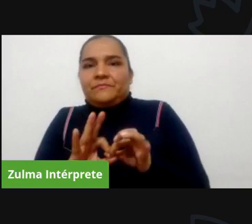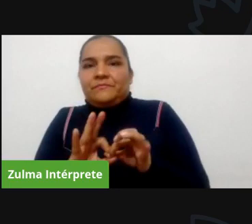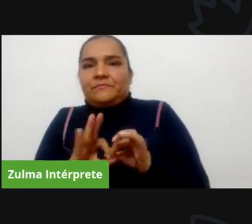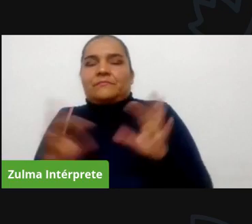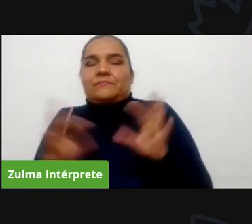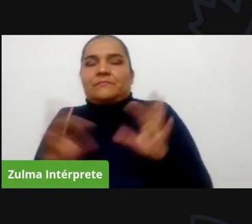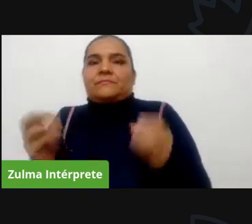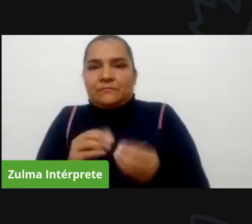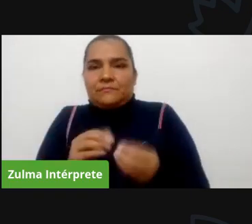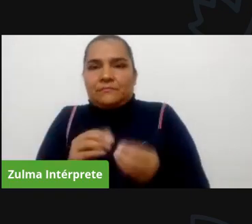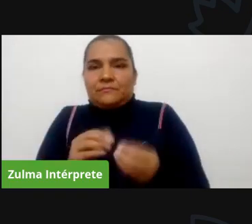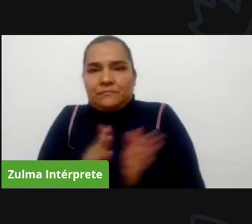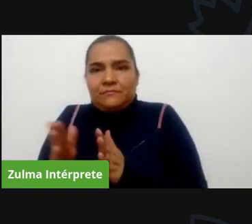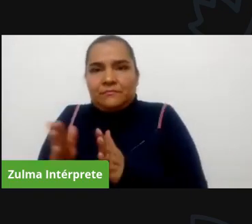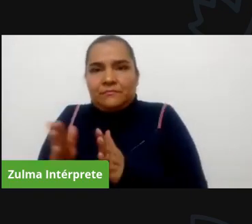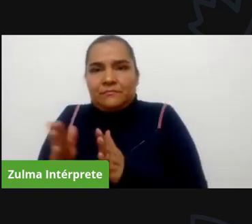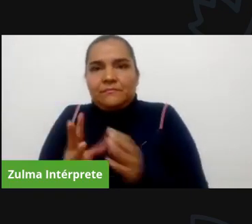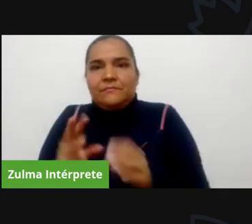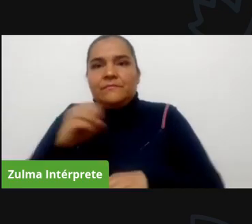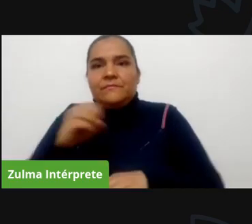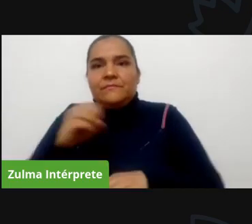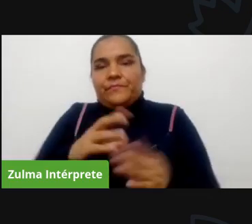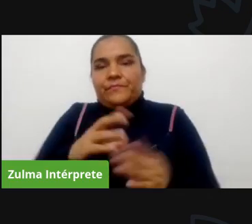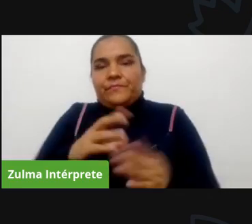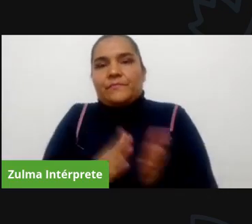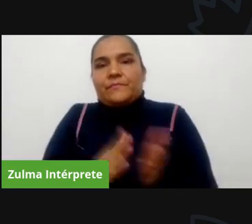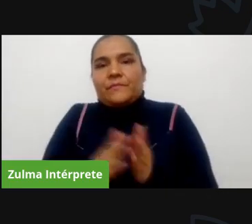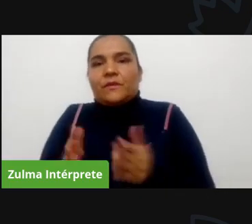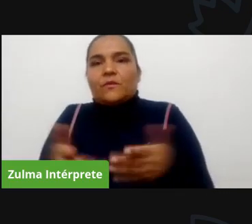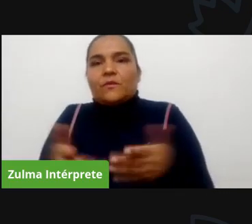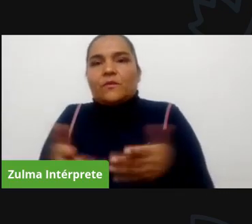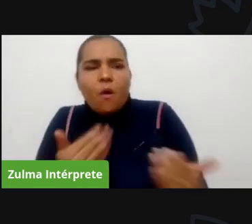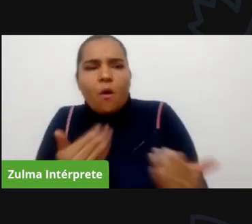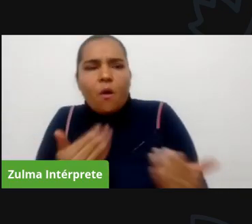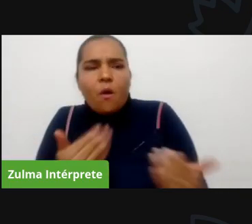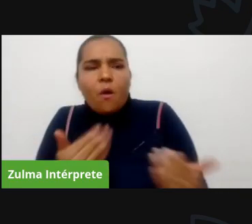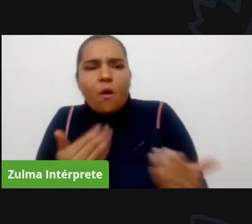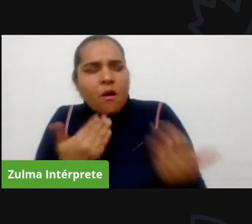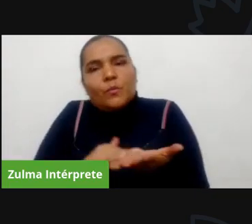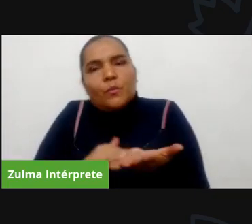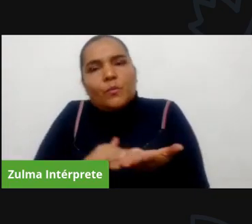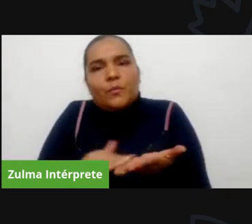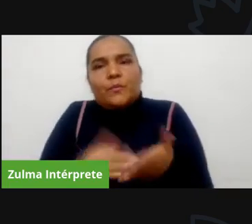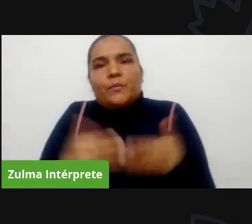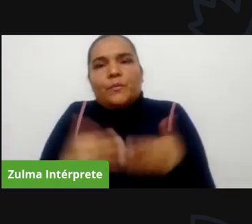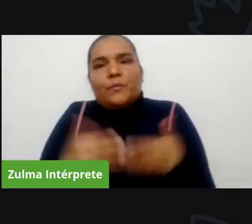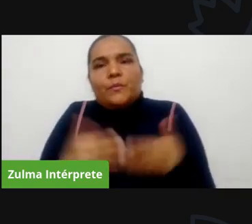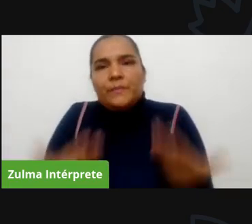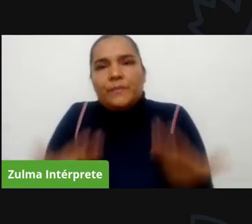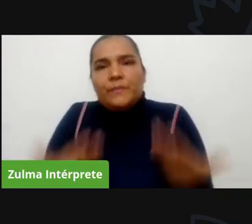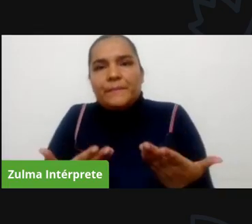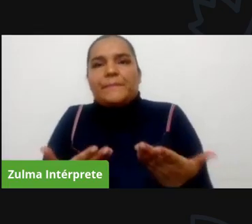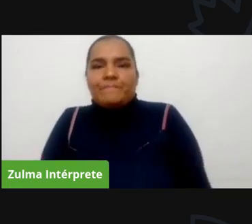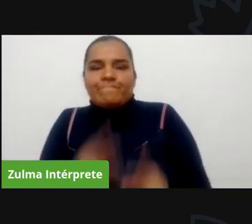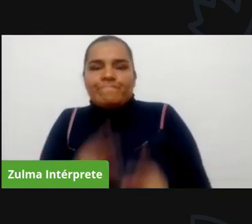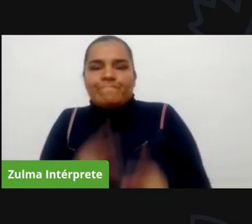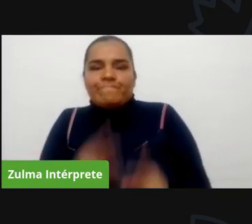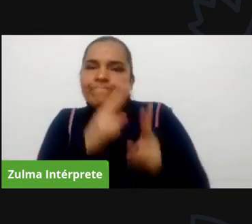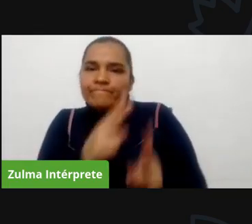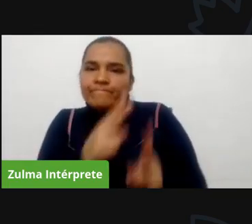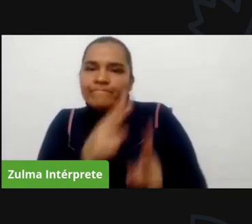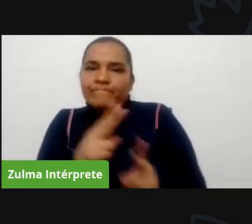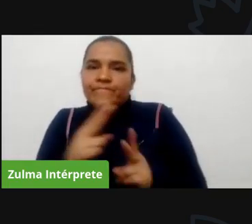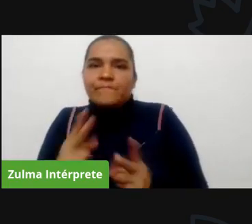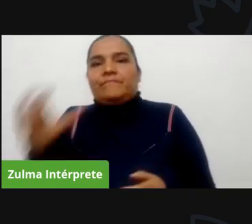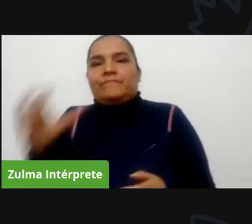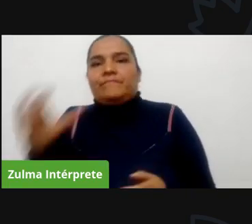además se ha tenido en cuenta por organizaciones políticas se ha tenido en cuenta por organizaciones sociales se ha tenido en cuenta por